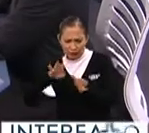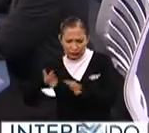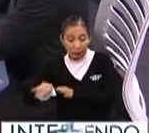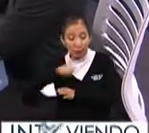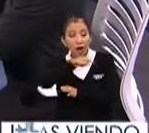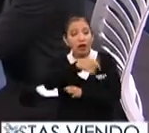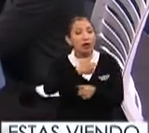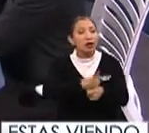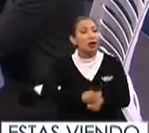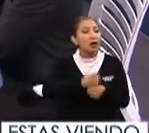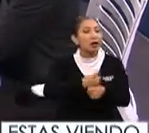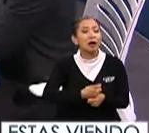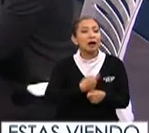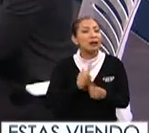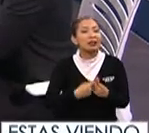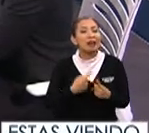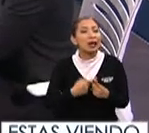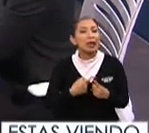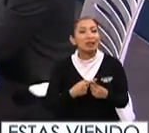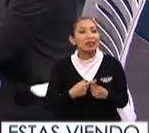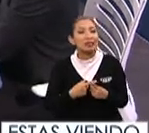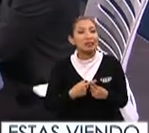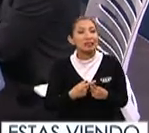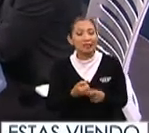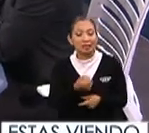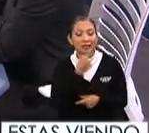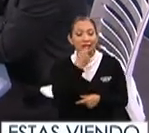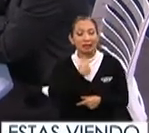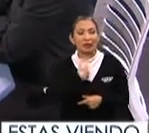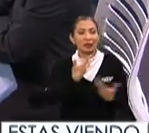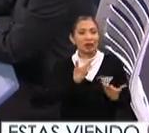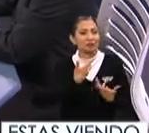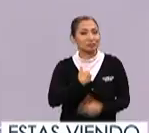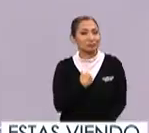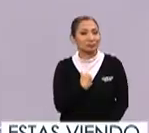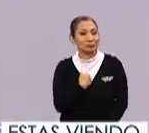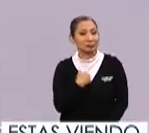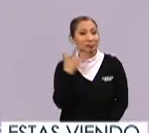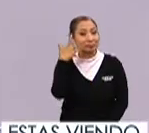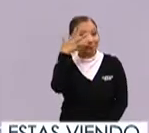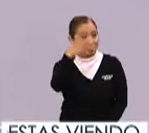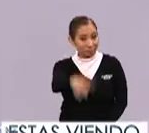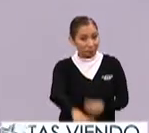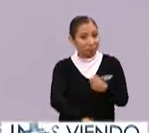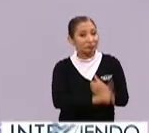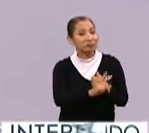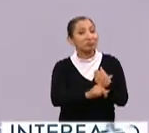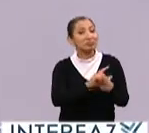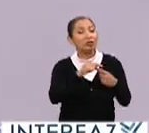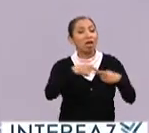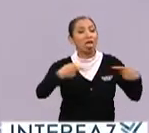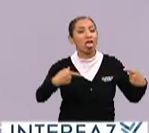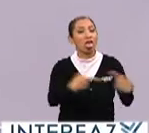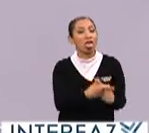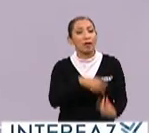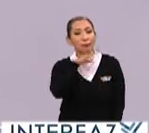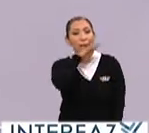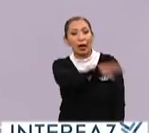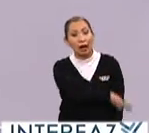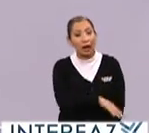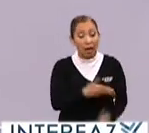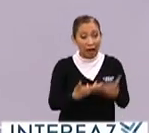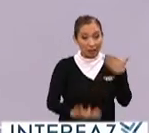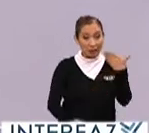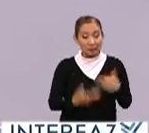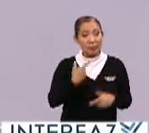quien está sufriendo las consecuencias pues es el que se lo está tomando los efectos adversos interacciones medicamentosas muchas veces